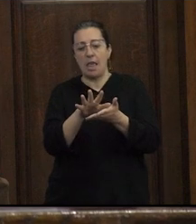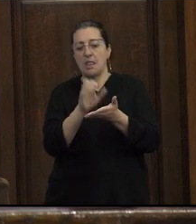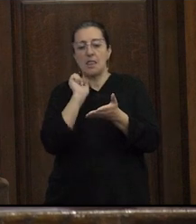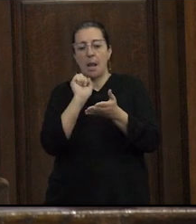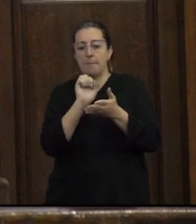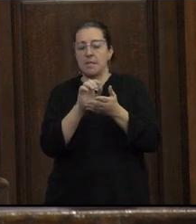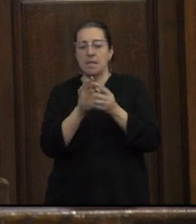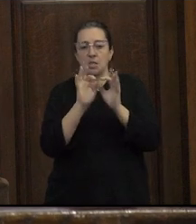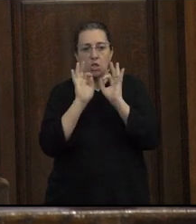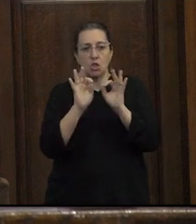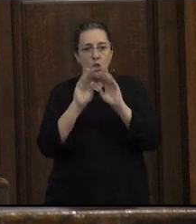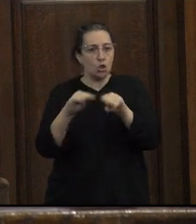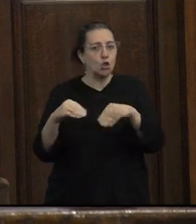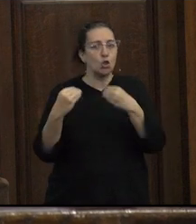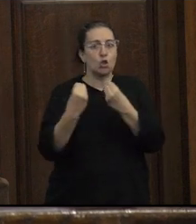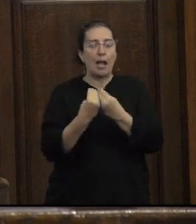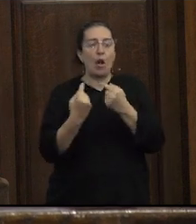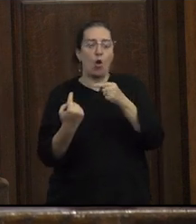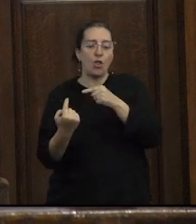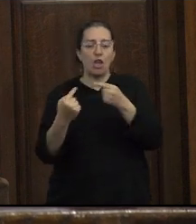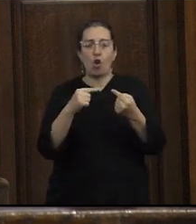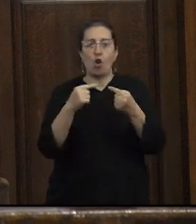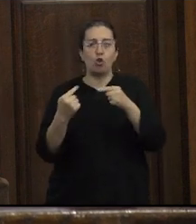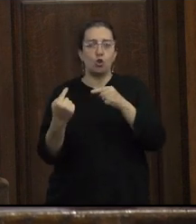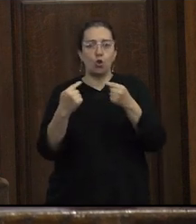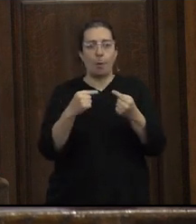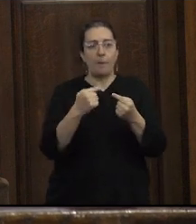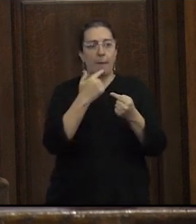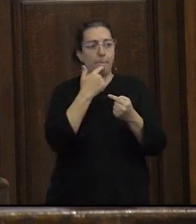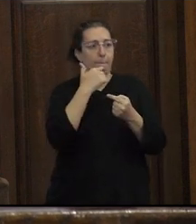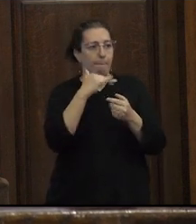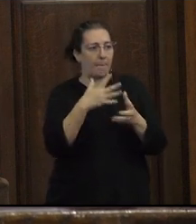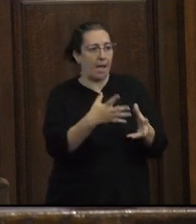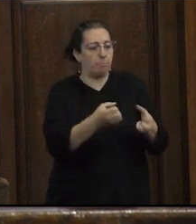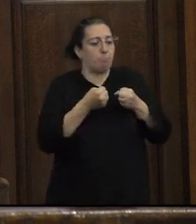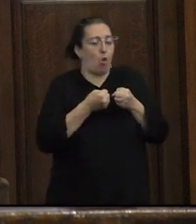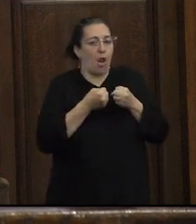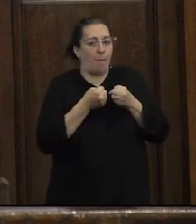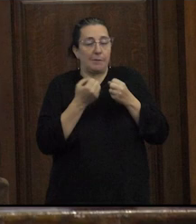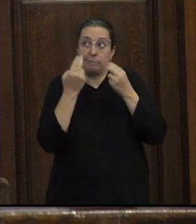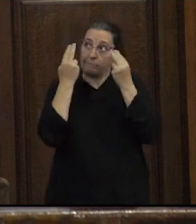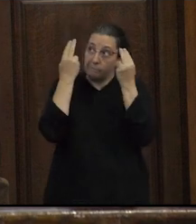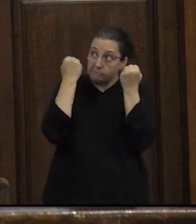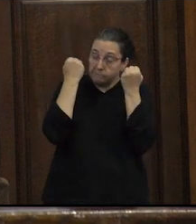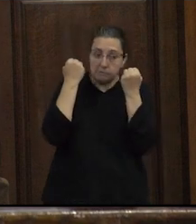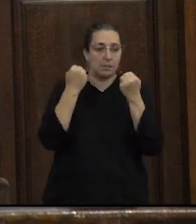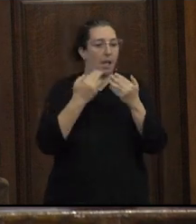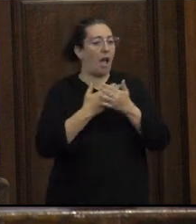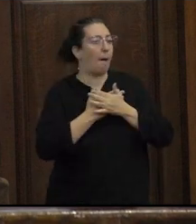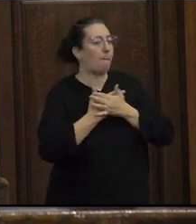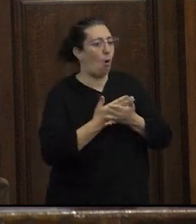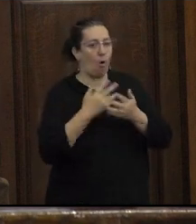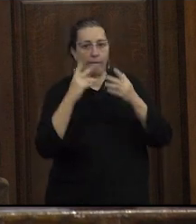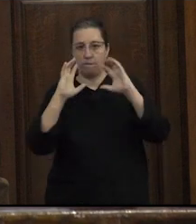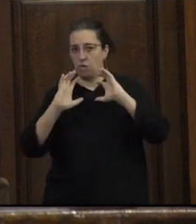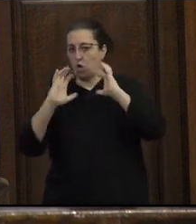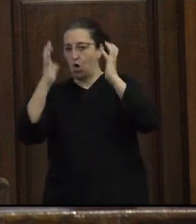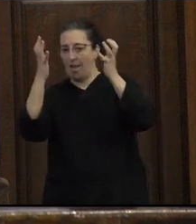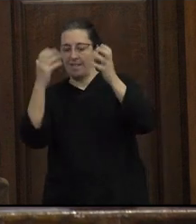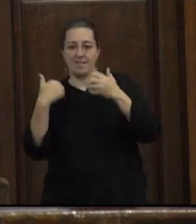totalizante o en las dicotomías como empoderamiento sumisión amor violencia